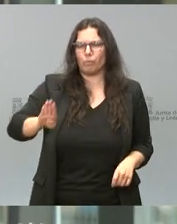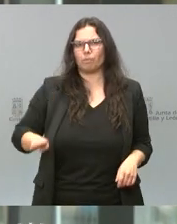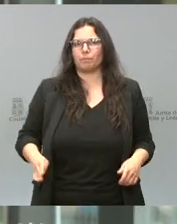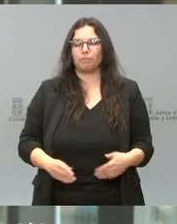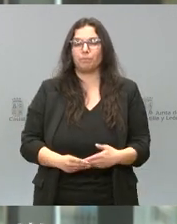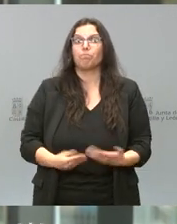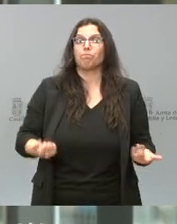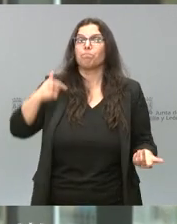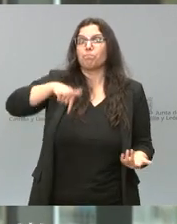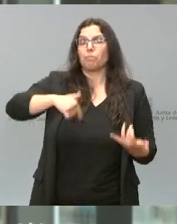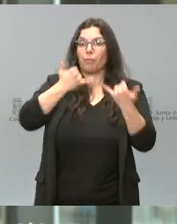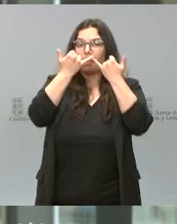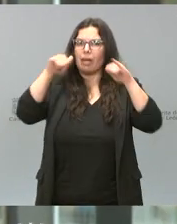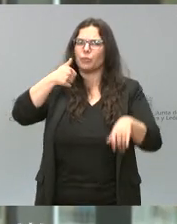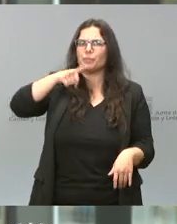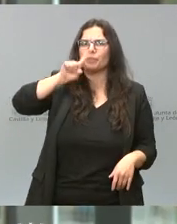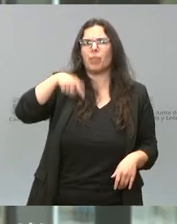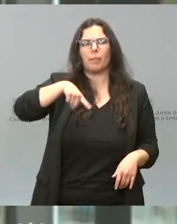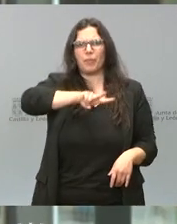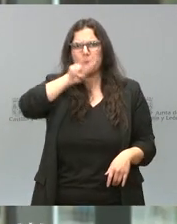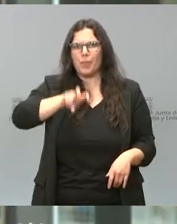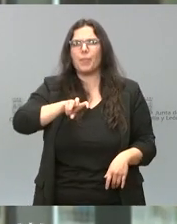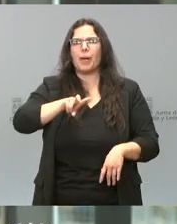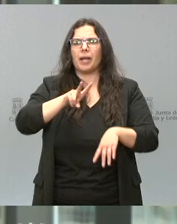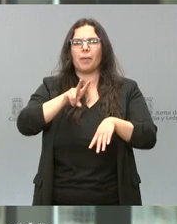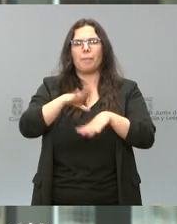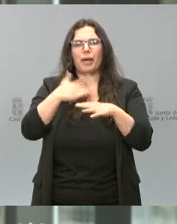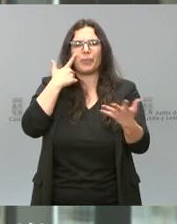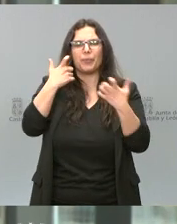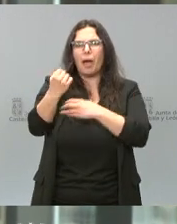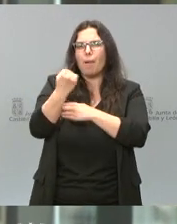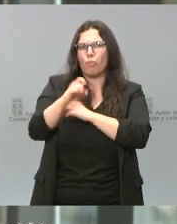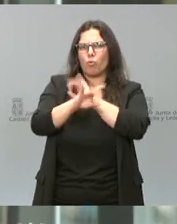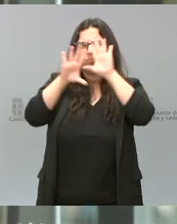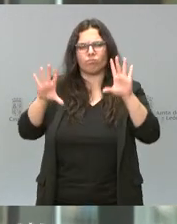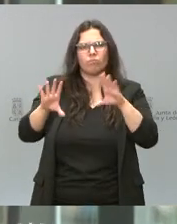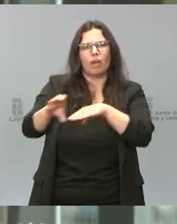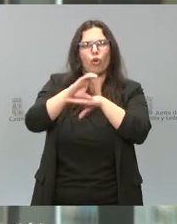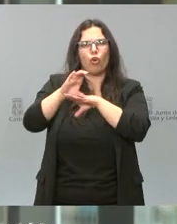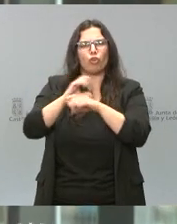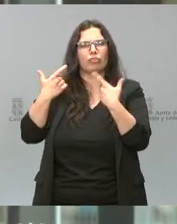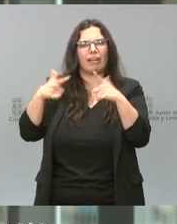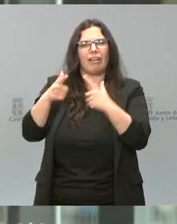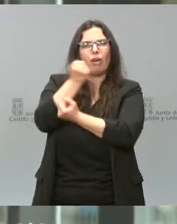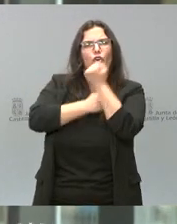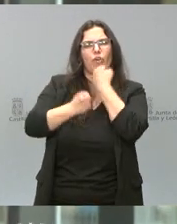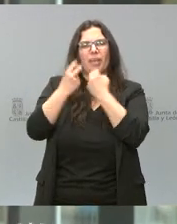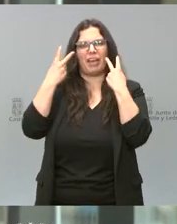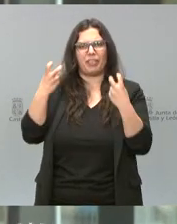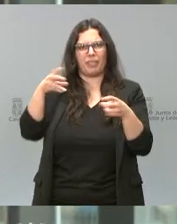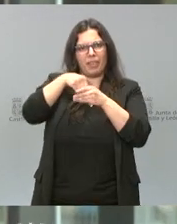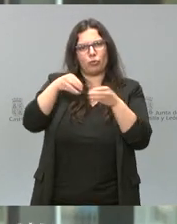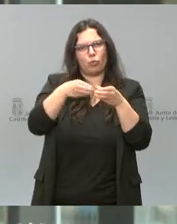Este acto sirve también para destacar el apoyo decisivo de la Consejería de Economía y Hacienda de la Junta de Castilla y León, que ha